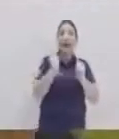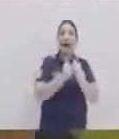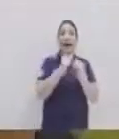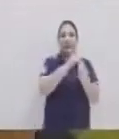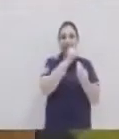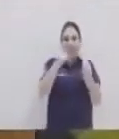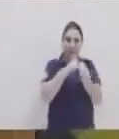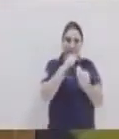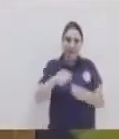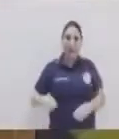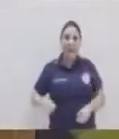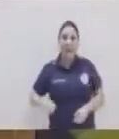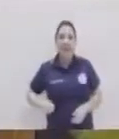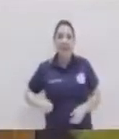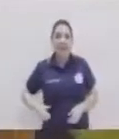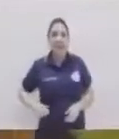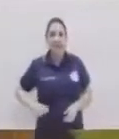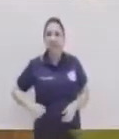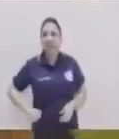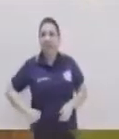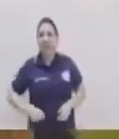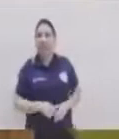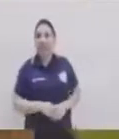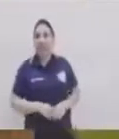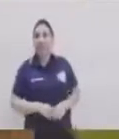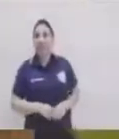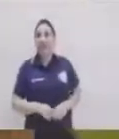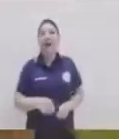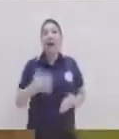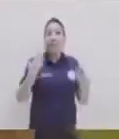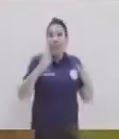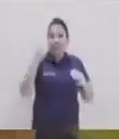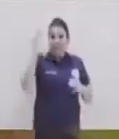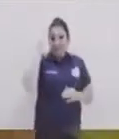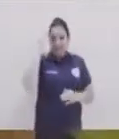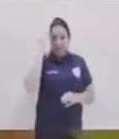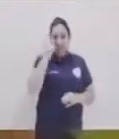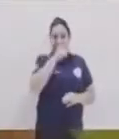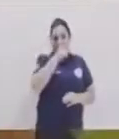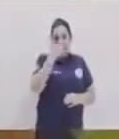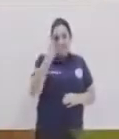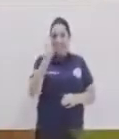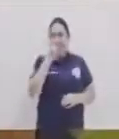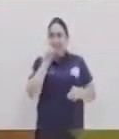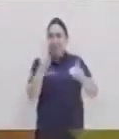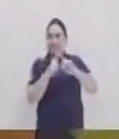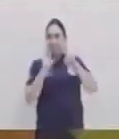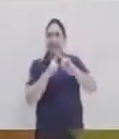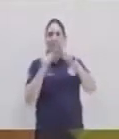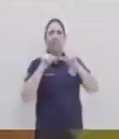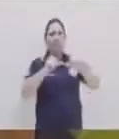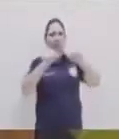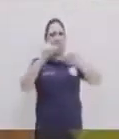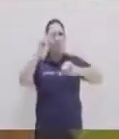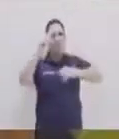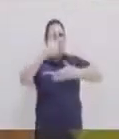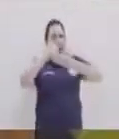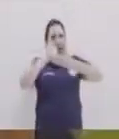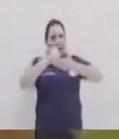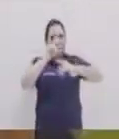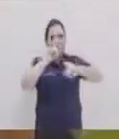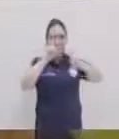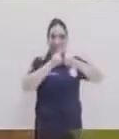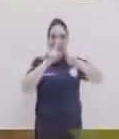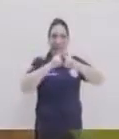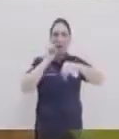que podemos hacer en familia. Exactamente. Ya los tips están dados, saben cómo buscarlos y realmente espero que sea de mucha ayuda